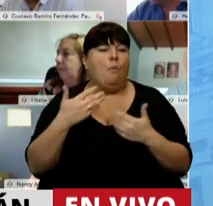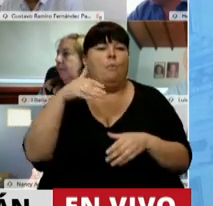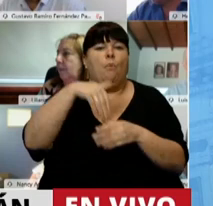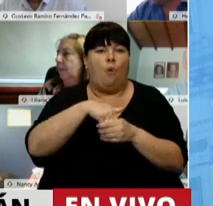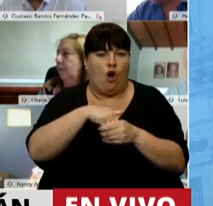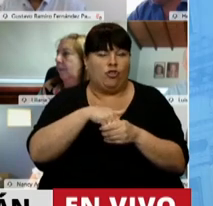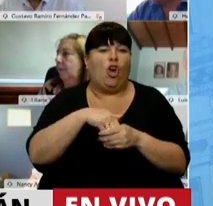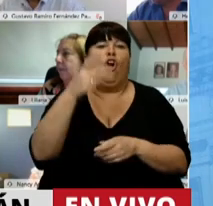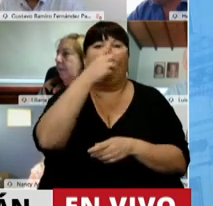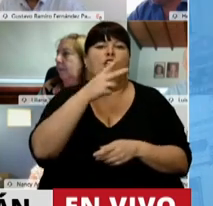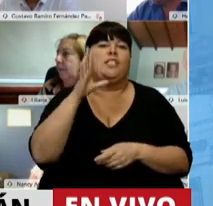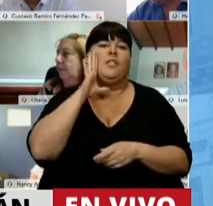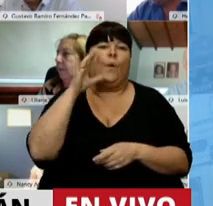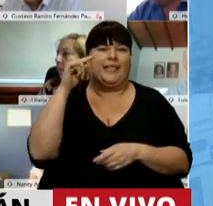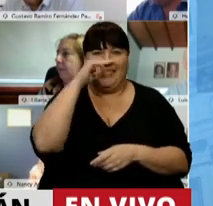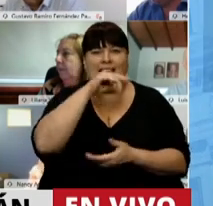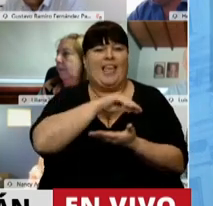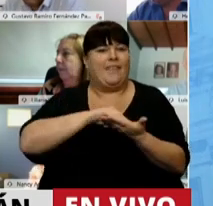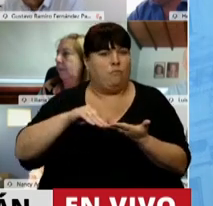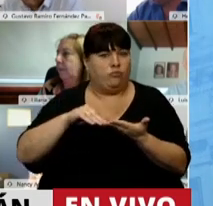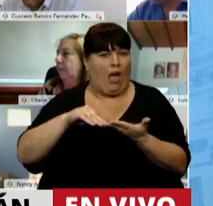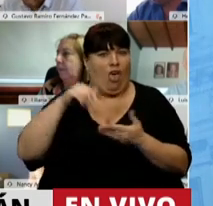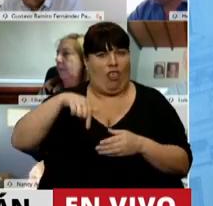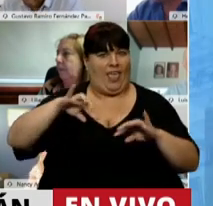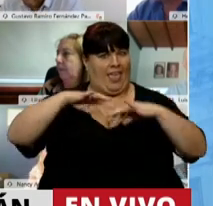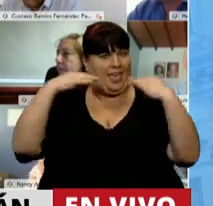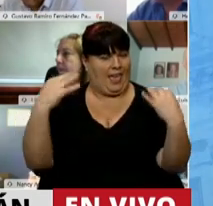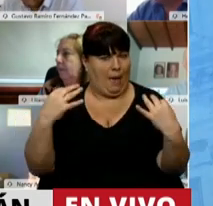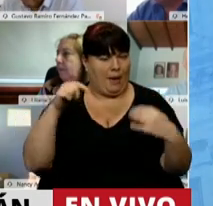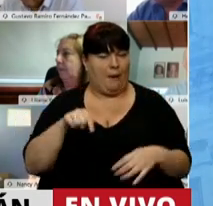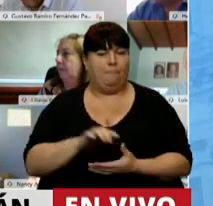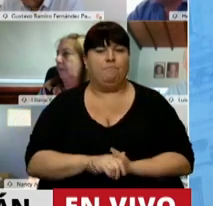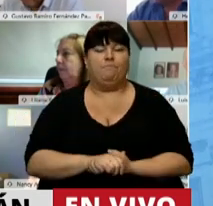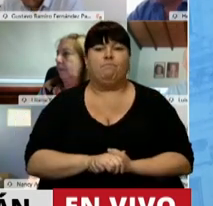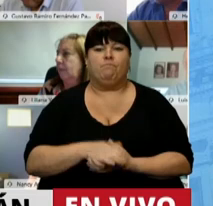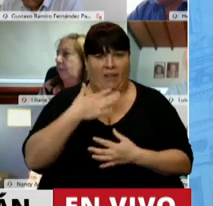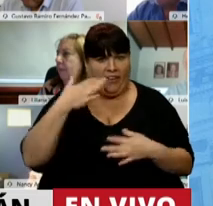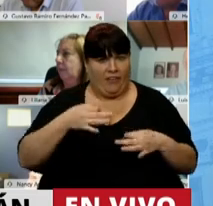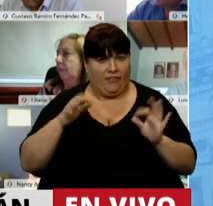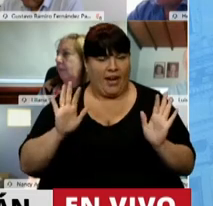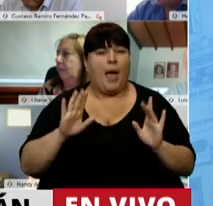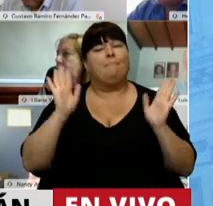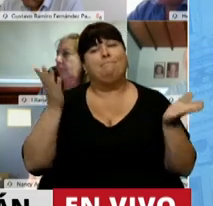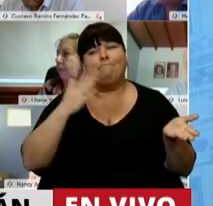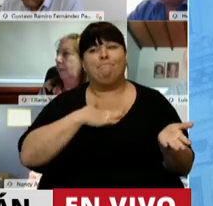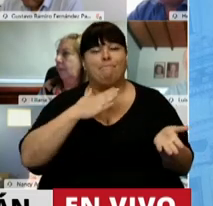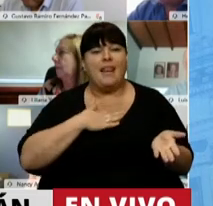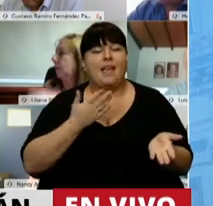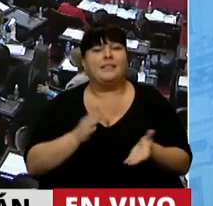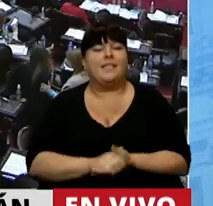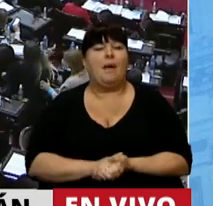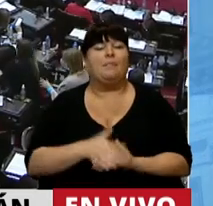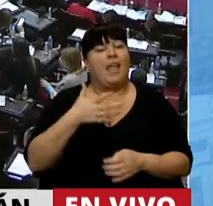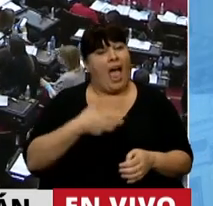votar los 257 diputados de esta Cámara. Es absolutamente verdad. Pero lamentablemente